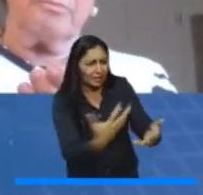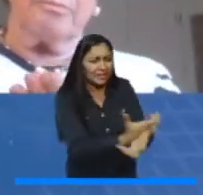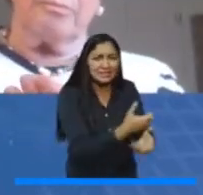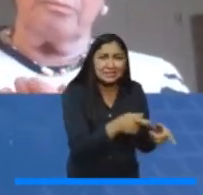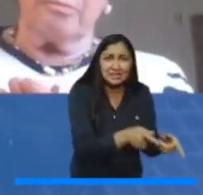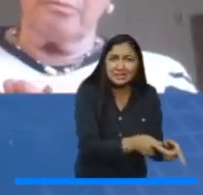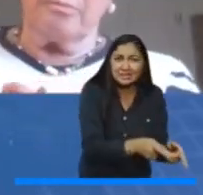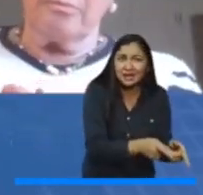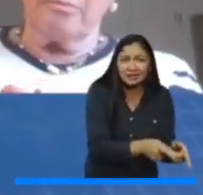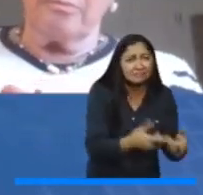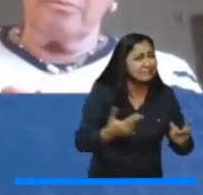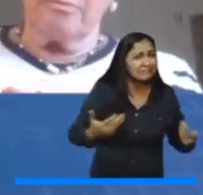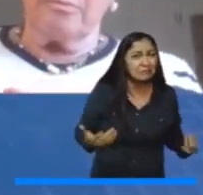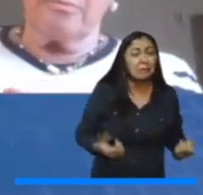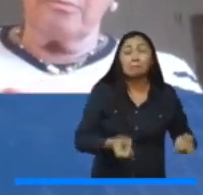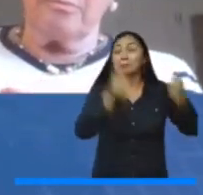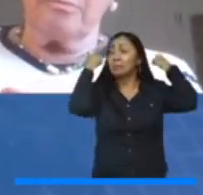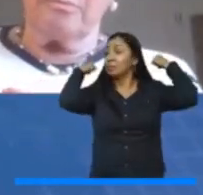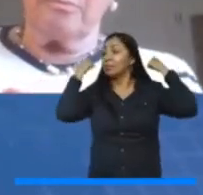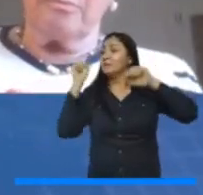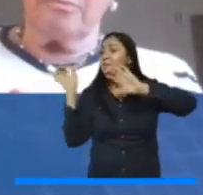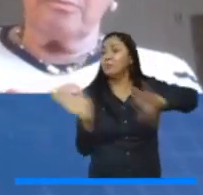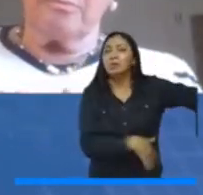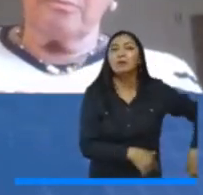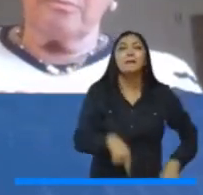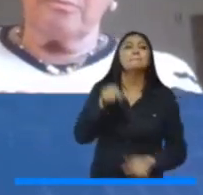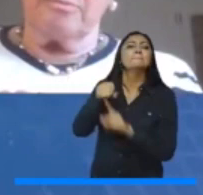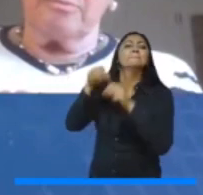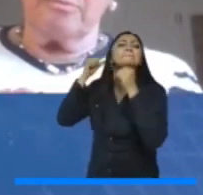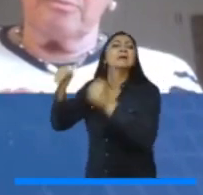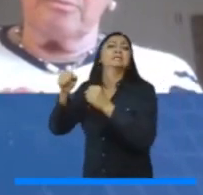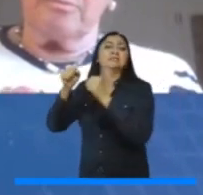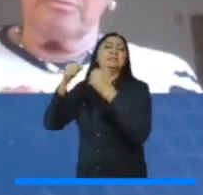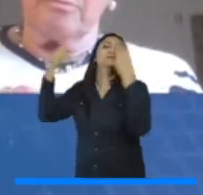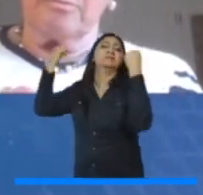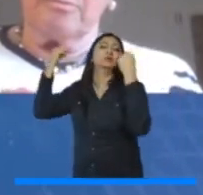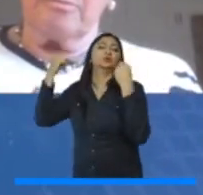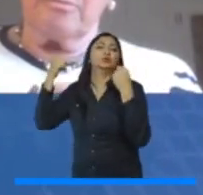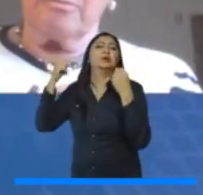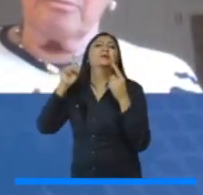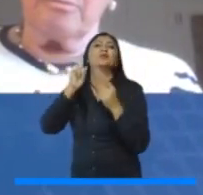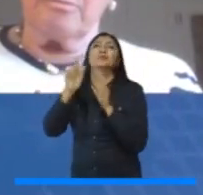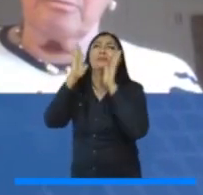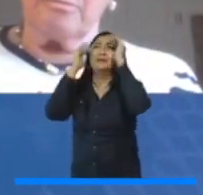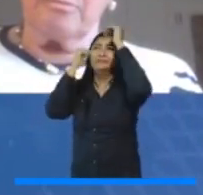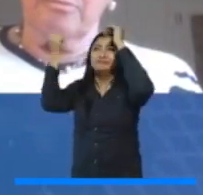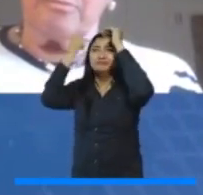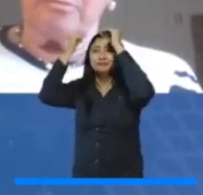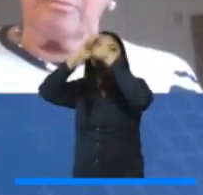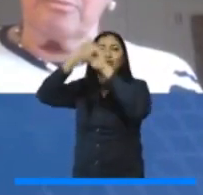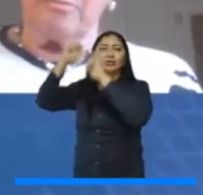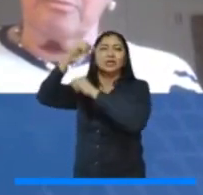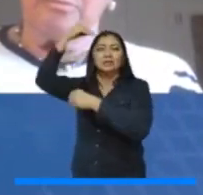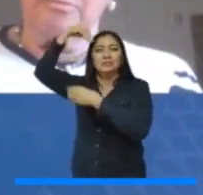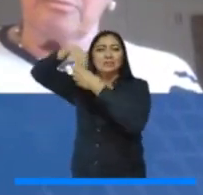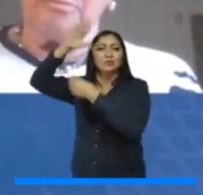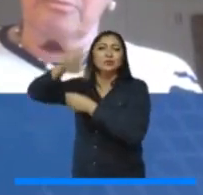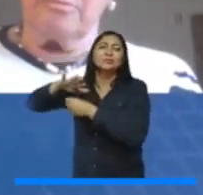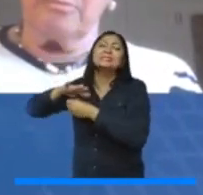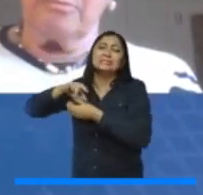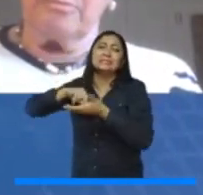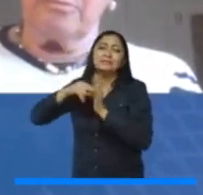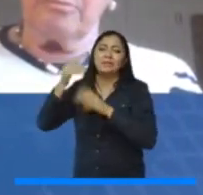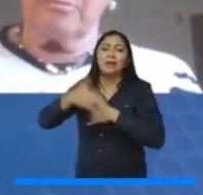La subvaloración que existe en nuestra subjetividad y en nuestro imaginario social. Y eso muestra el tipo de país que somos